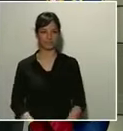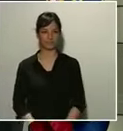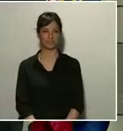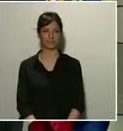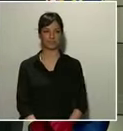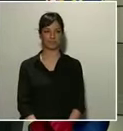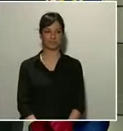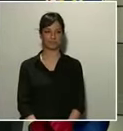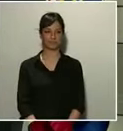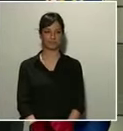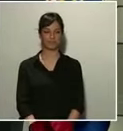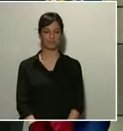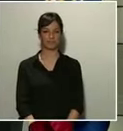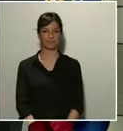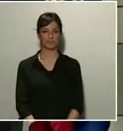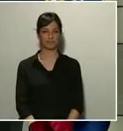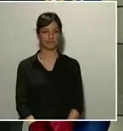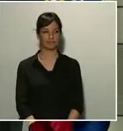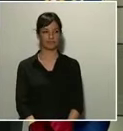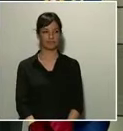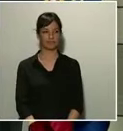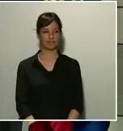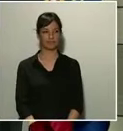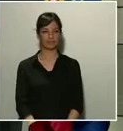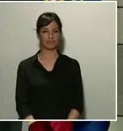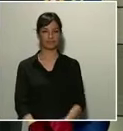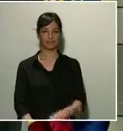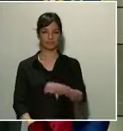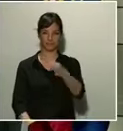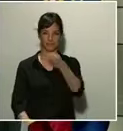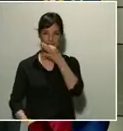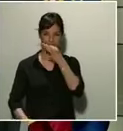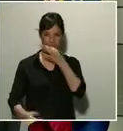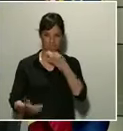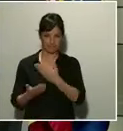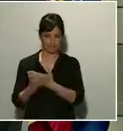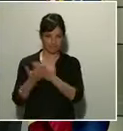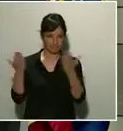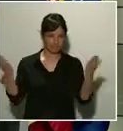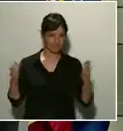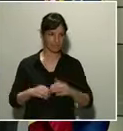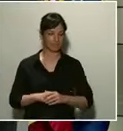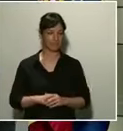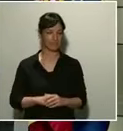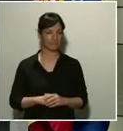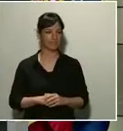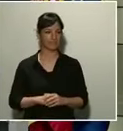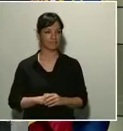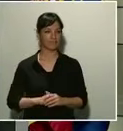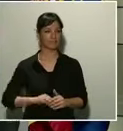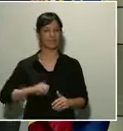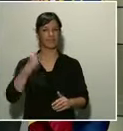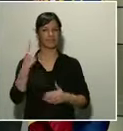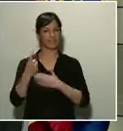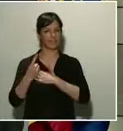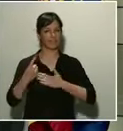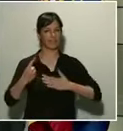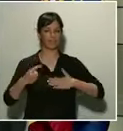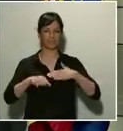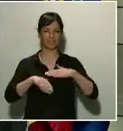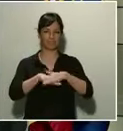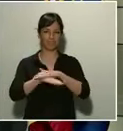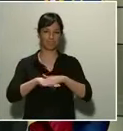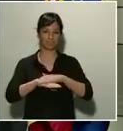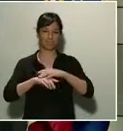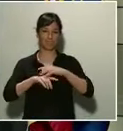Muy buenas tardes a todos y a todas. En primer lugar, quisiera transmitir mis condolencias a todos los familiares